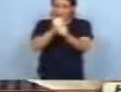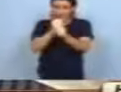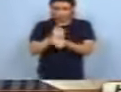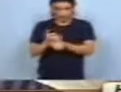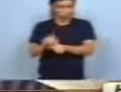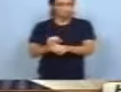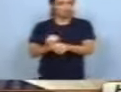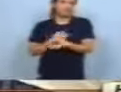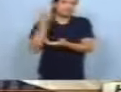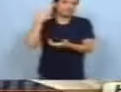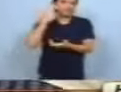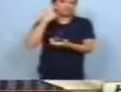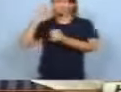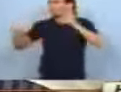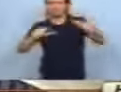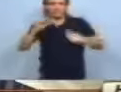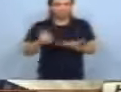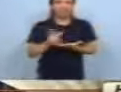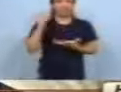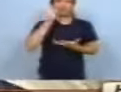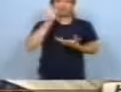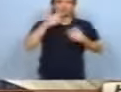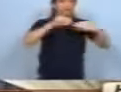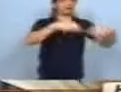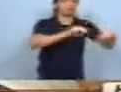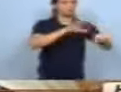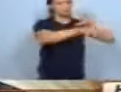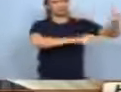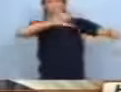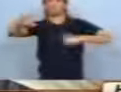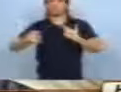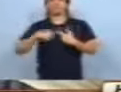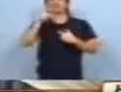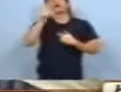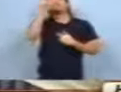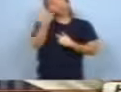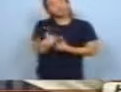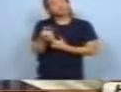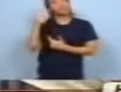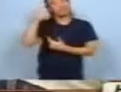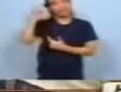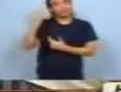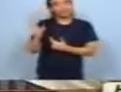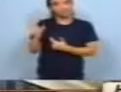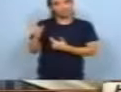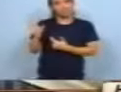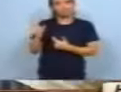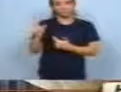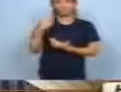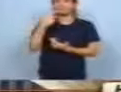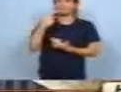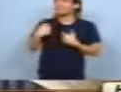trabajaron, que vivieron del choreo o del cartoneo, esa gente es la que